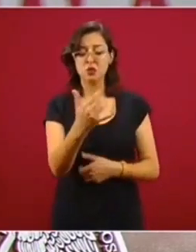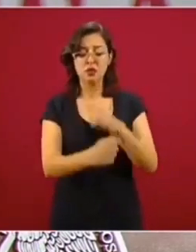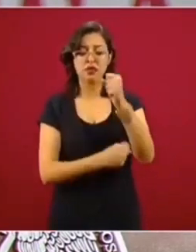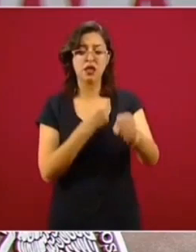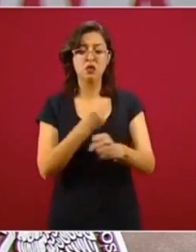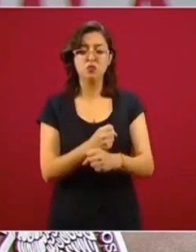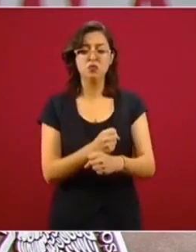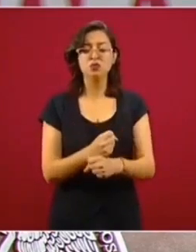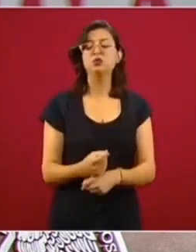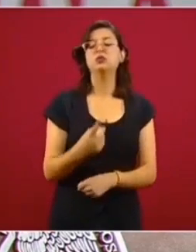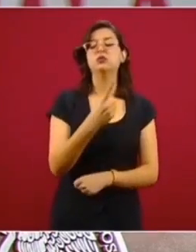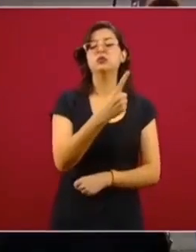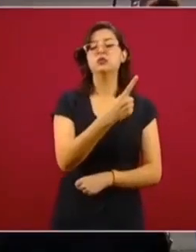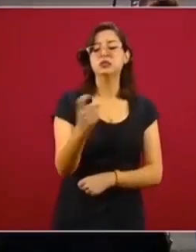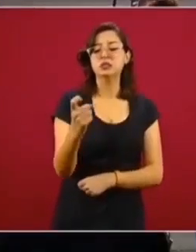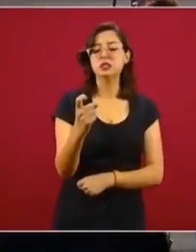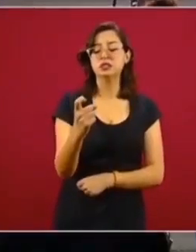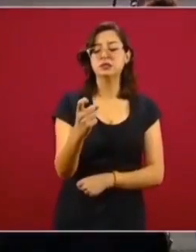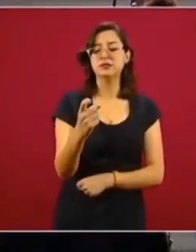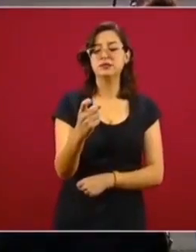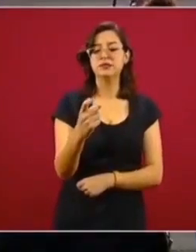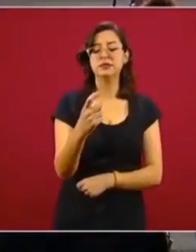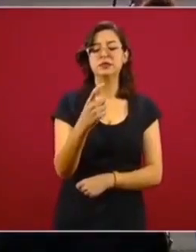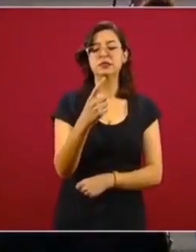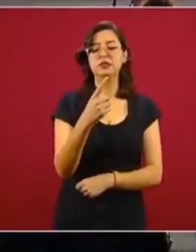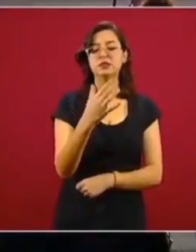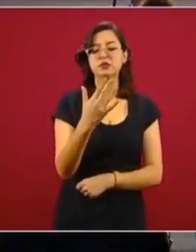por ciclo escolar.